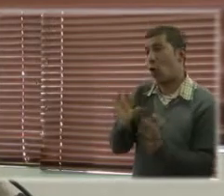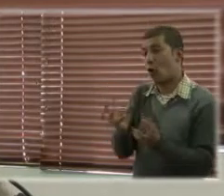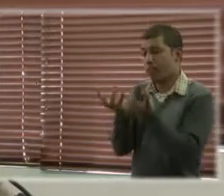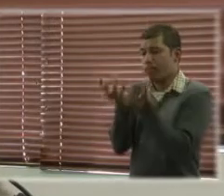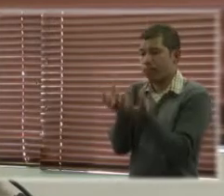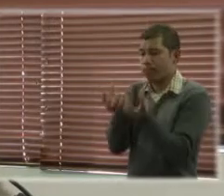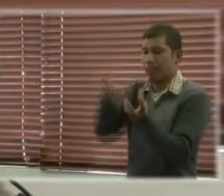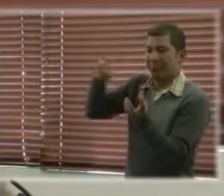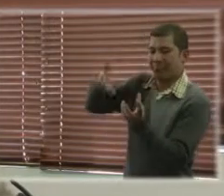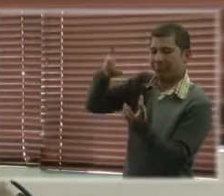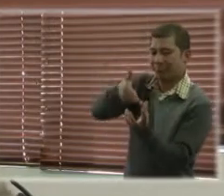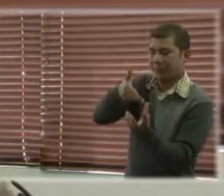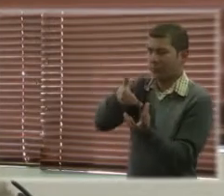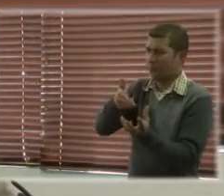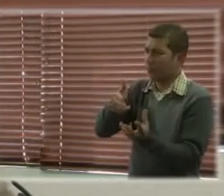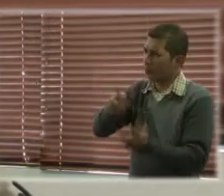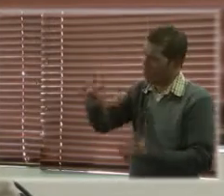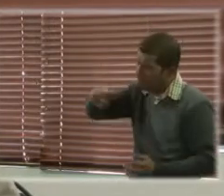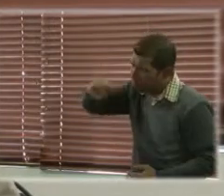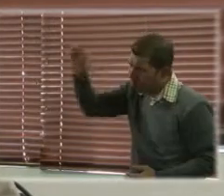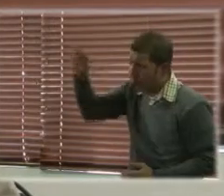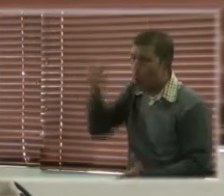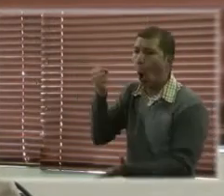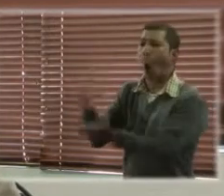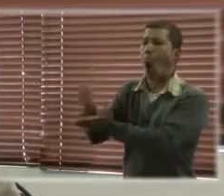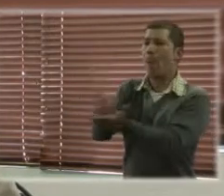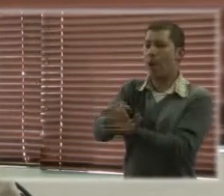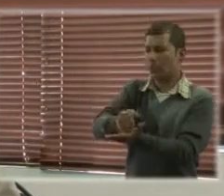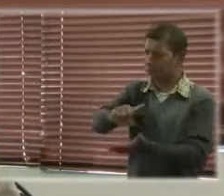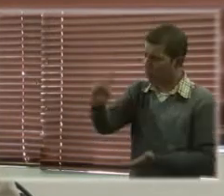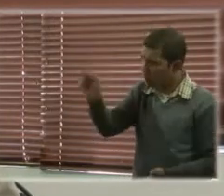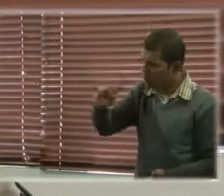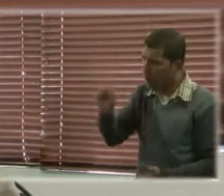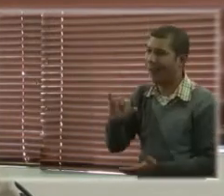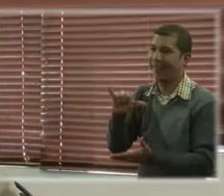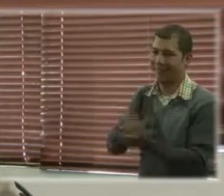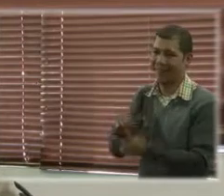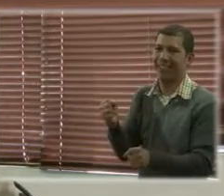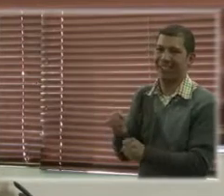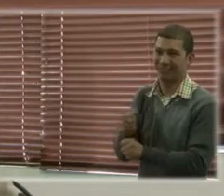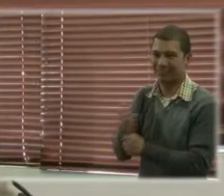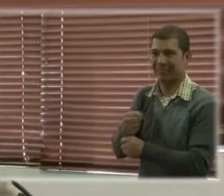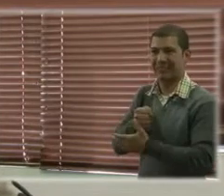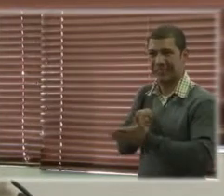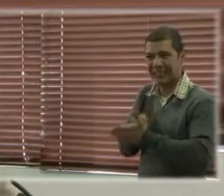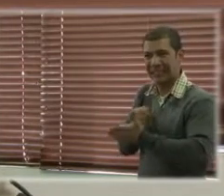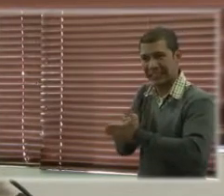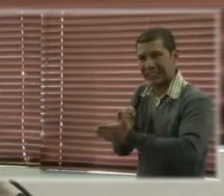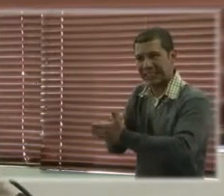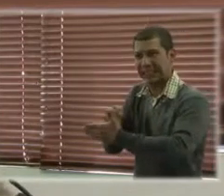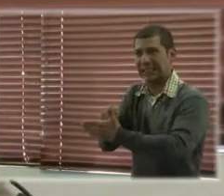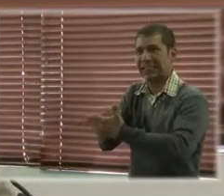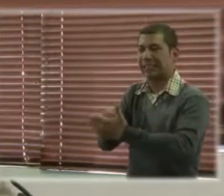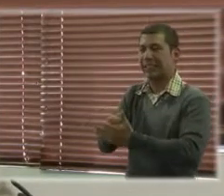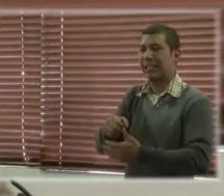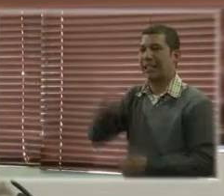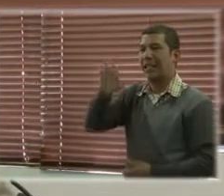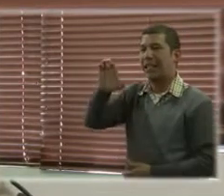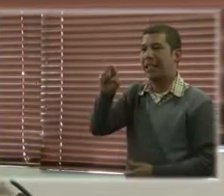iniciativas, los avances que se han logrado, cómo esos mismos avances han servido también para continuar